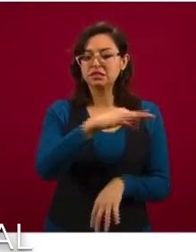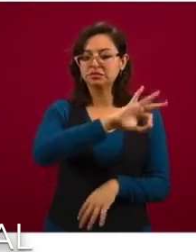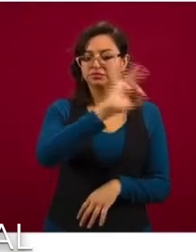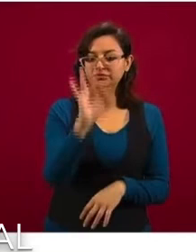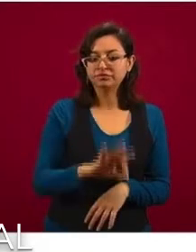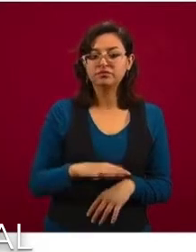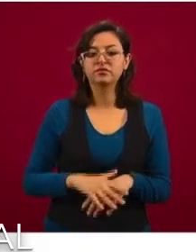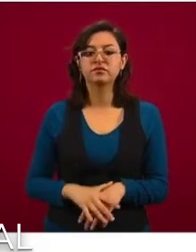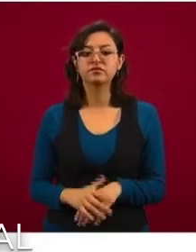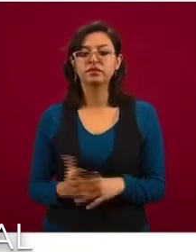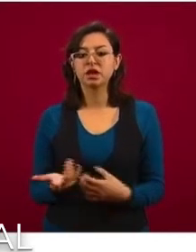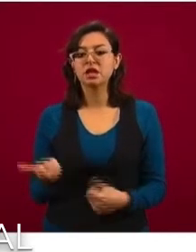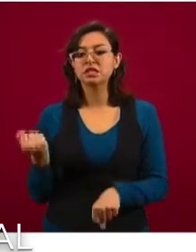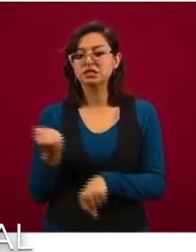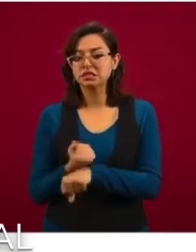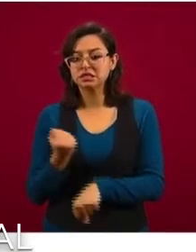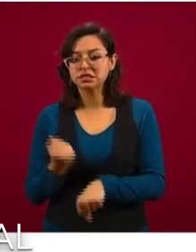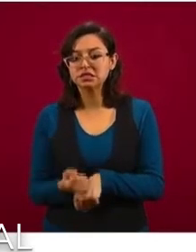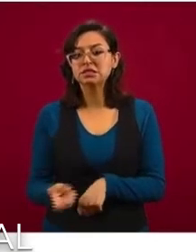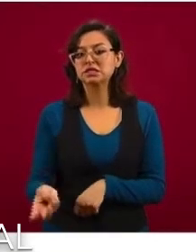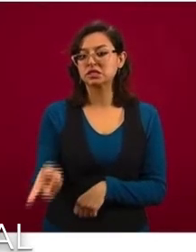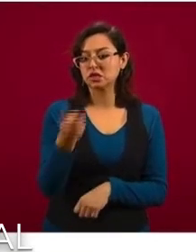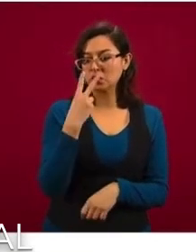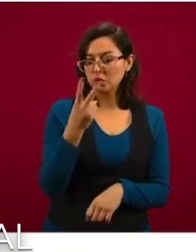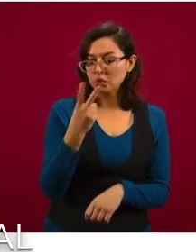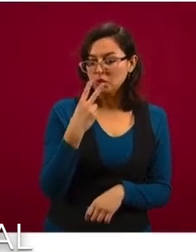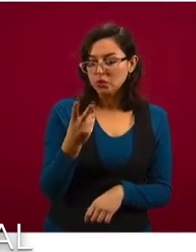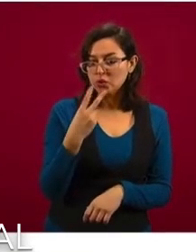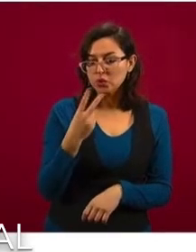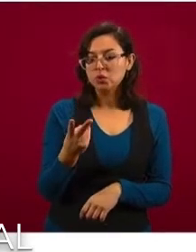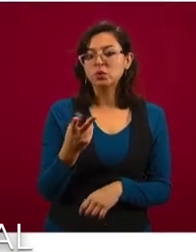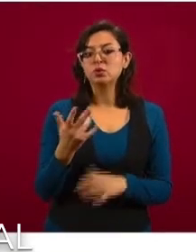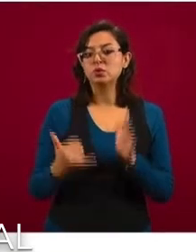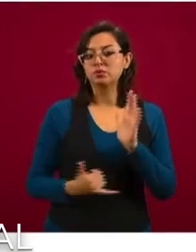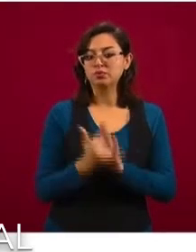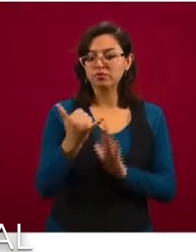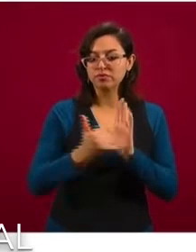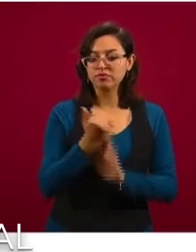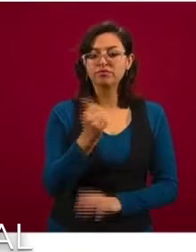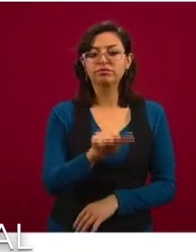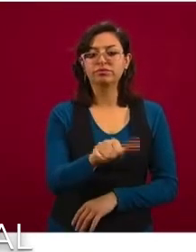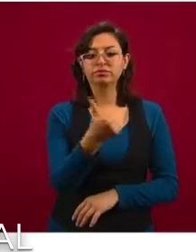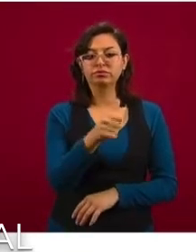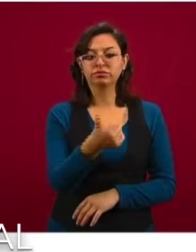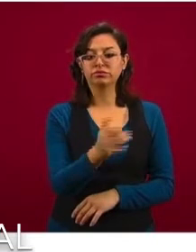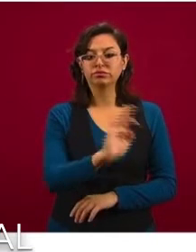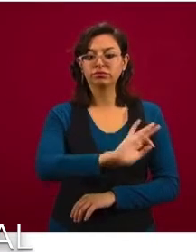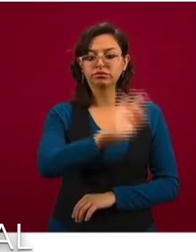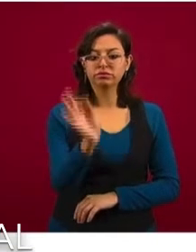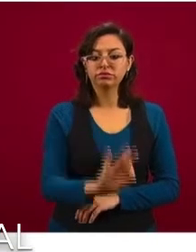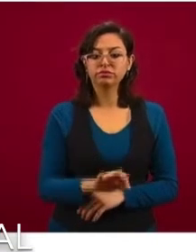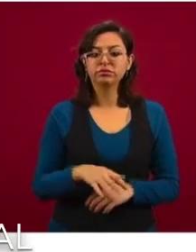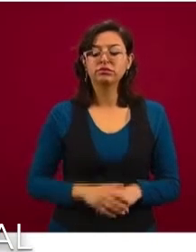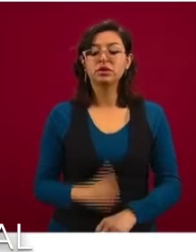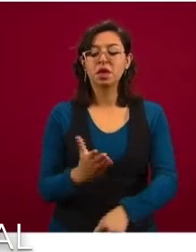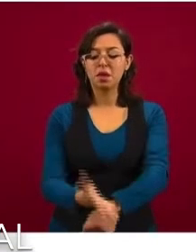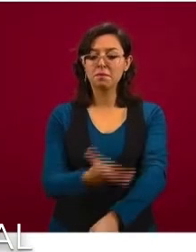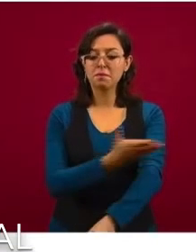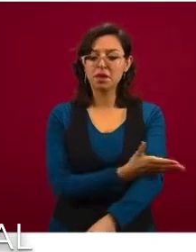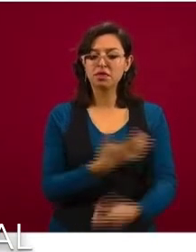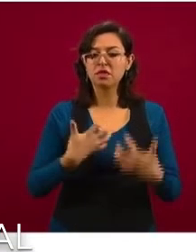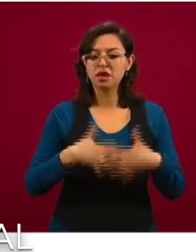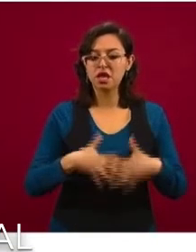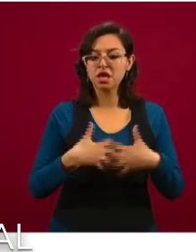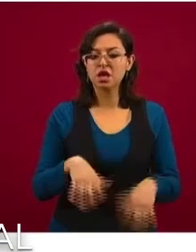calzado, tabacalera, incluso tabacalera, construcción, 11 por ciento, industria maderera,